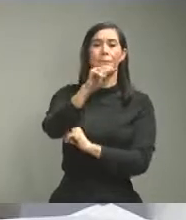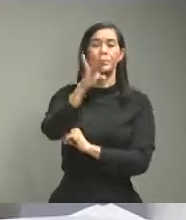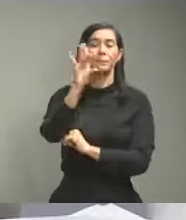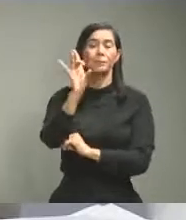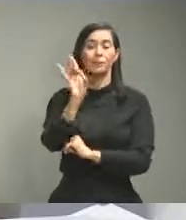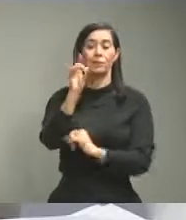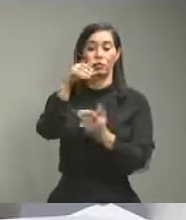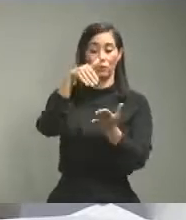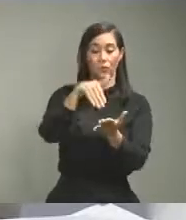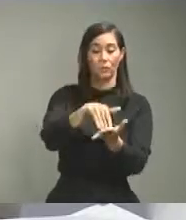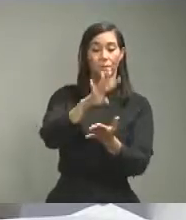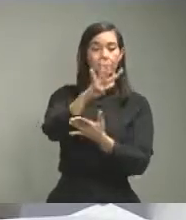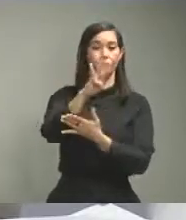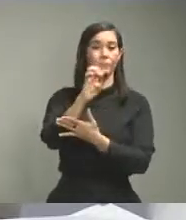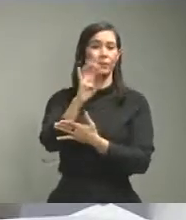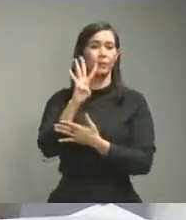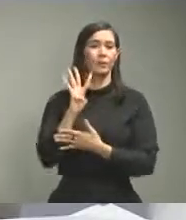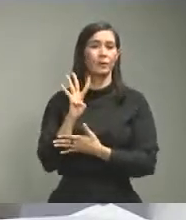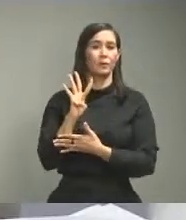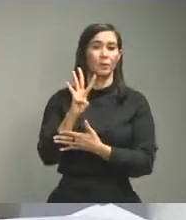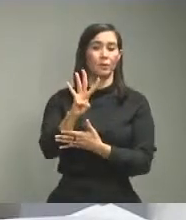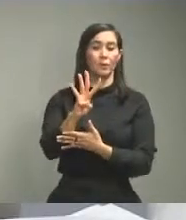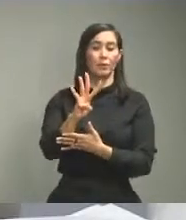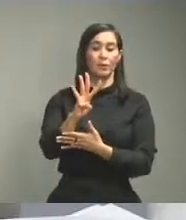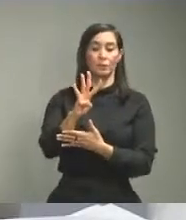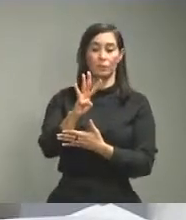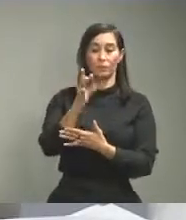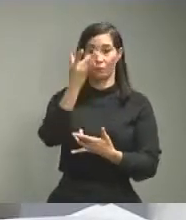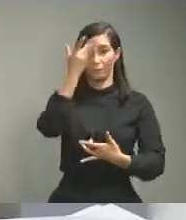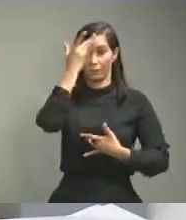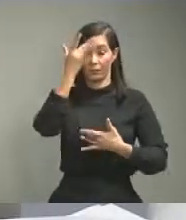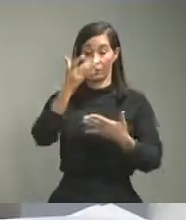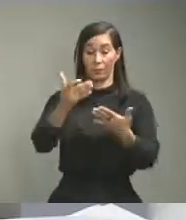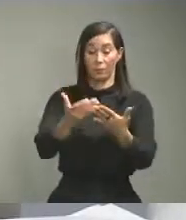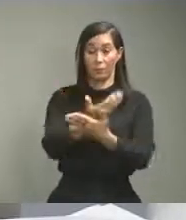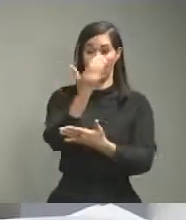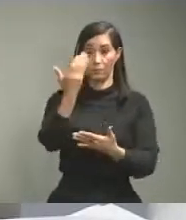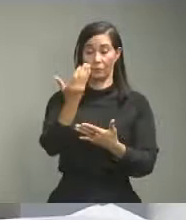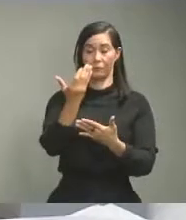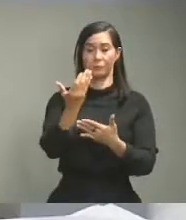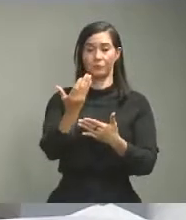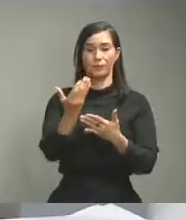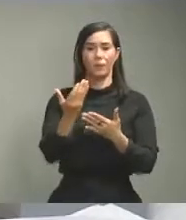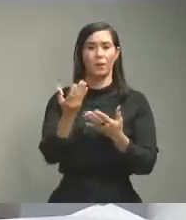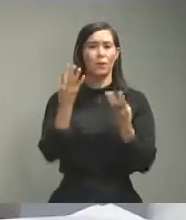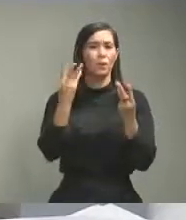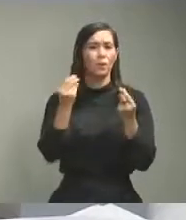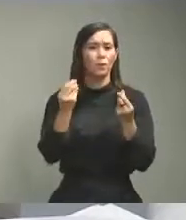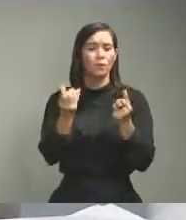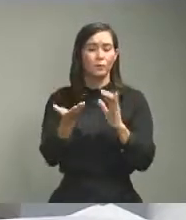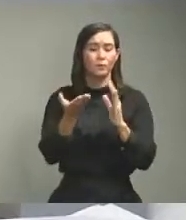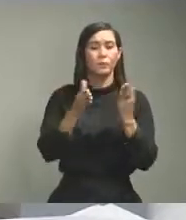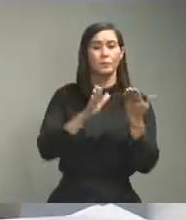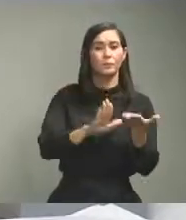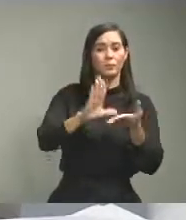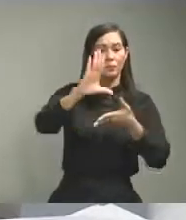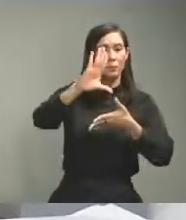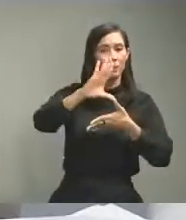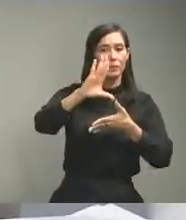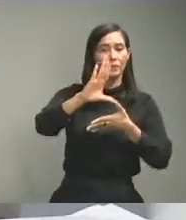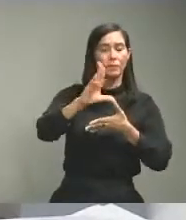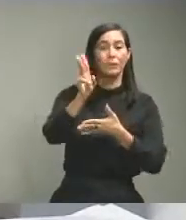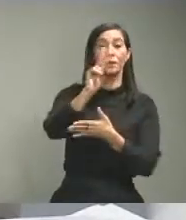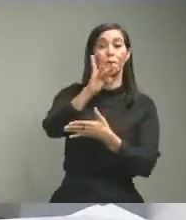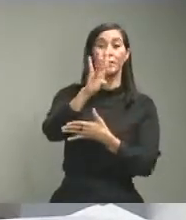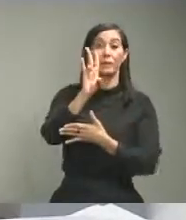.404 son casos nuevos. Y el número de defunciones en las Américas es de